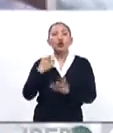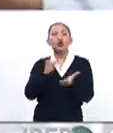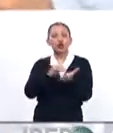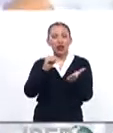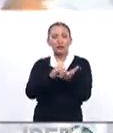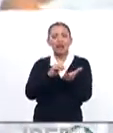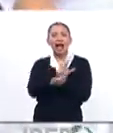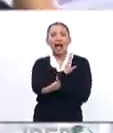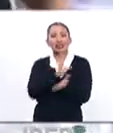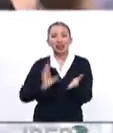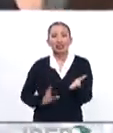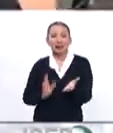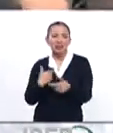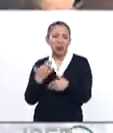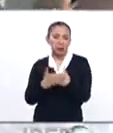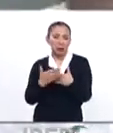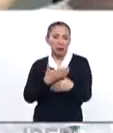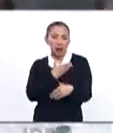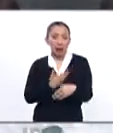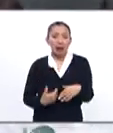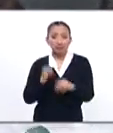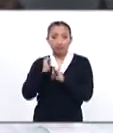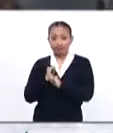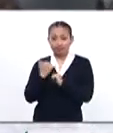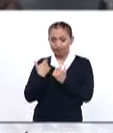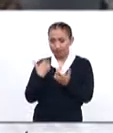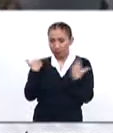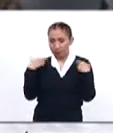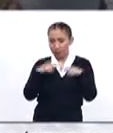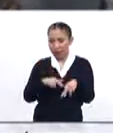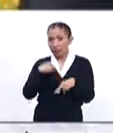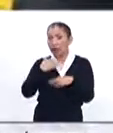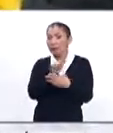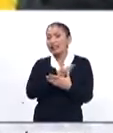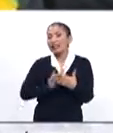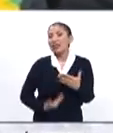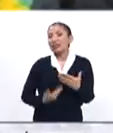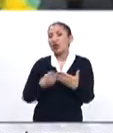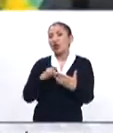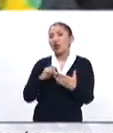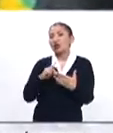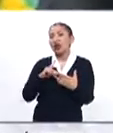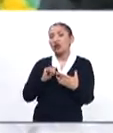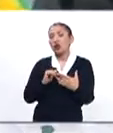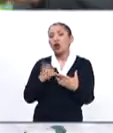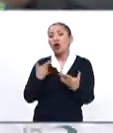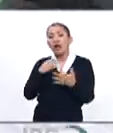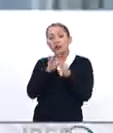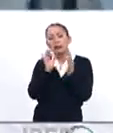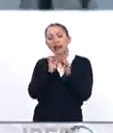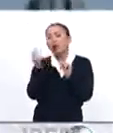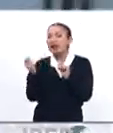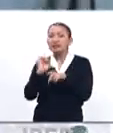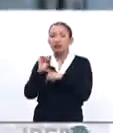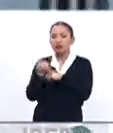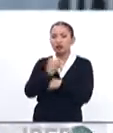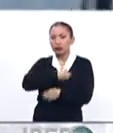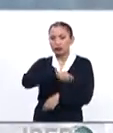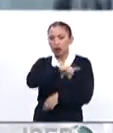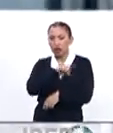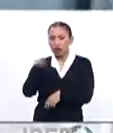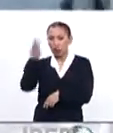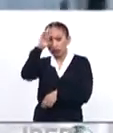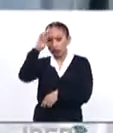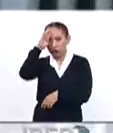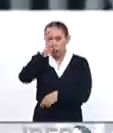aún era candidato presidencial. El portavoz de la presidencia, Otavio Dorrego Barros, ofreció detalles de la situación médica